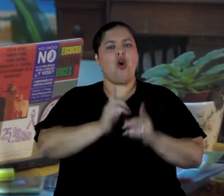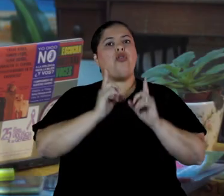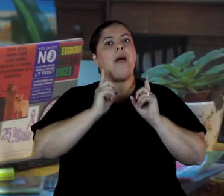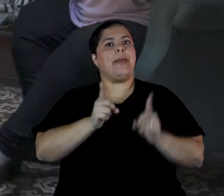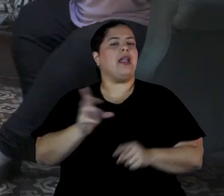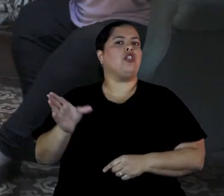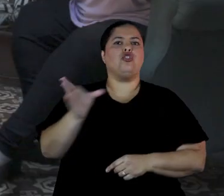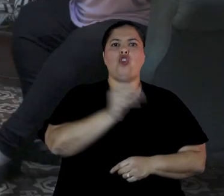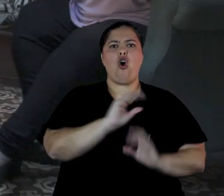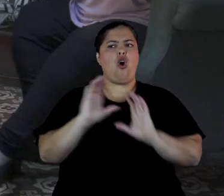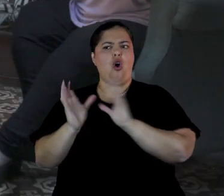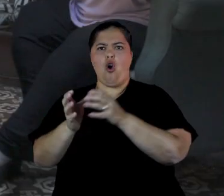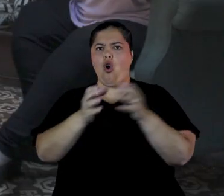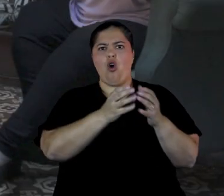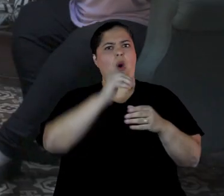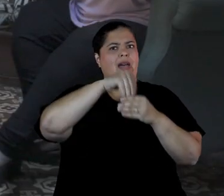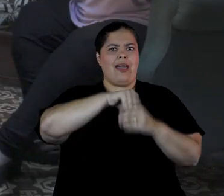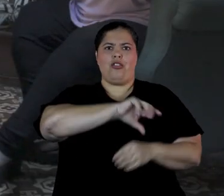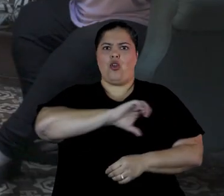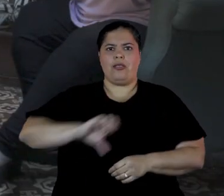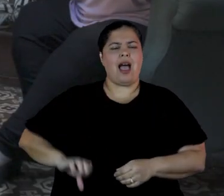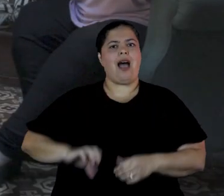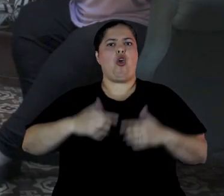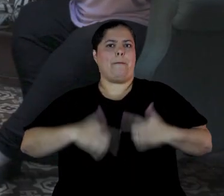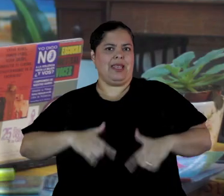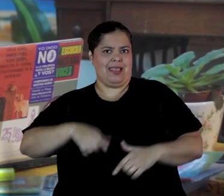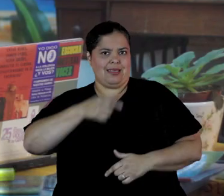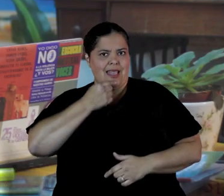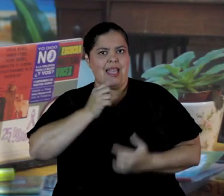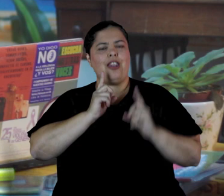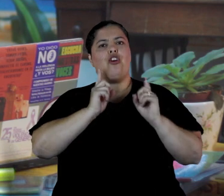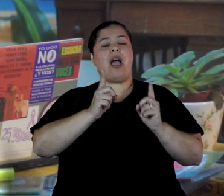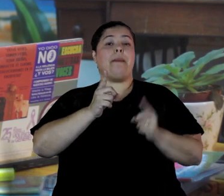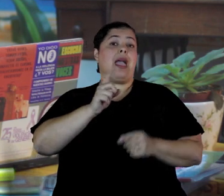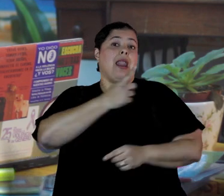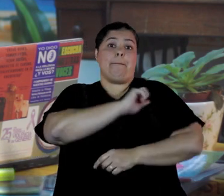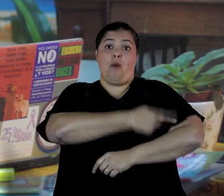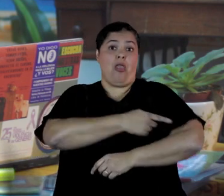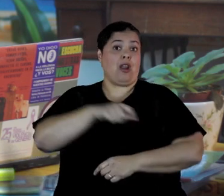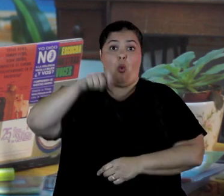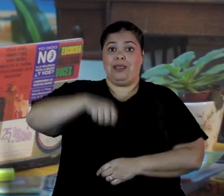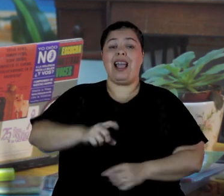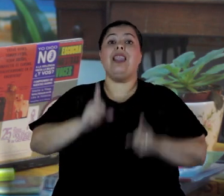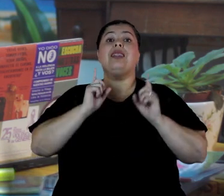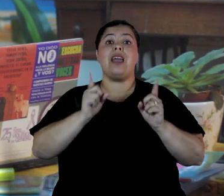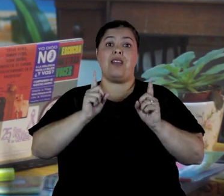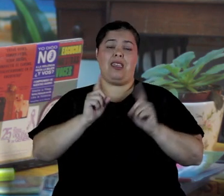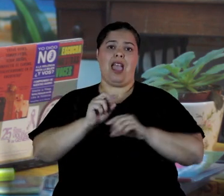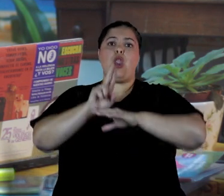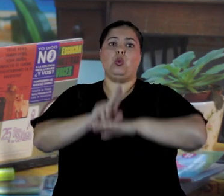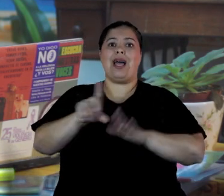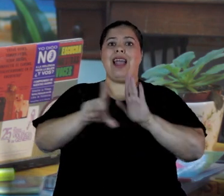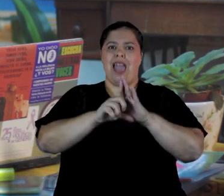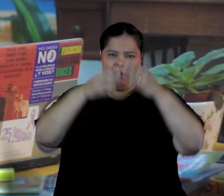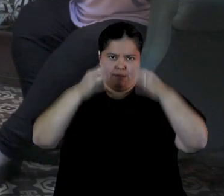estatales, como el Ministerio del Interior, Poder Judicial, deberían aplicarla correctamente. Y nosotros también